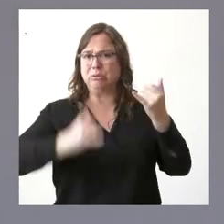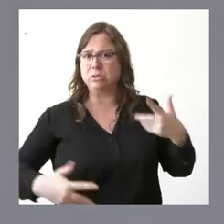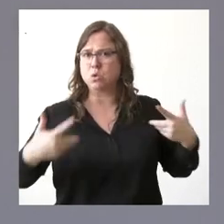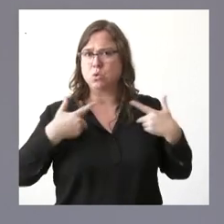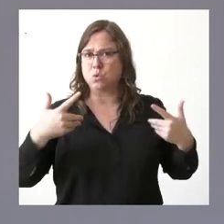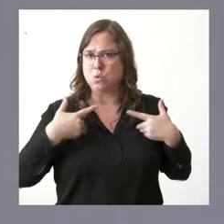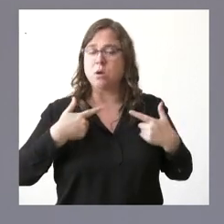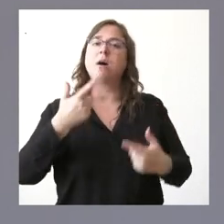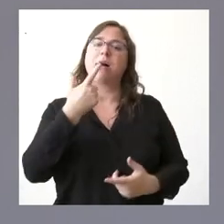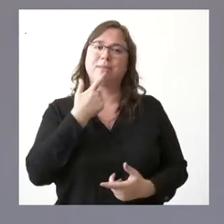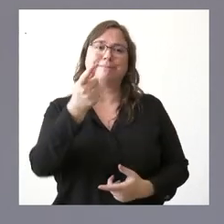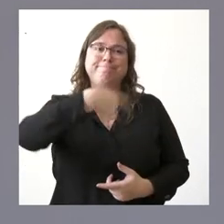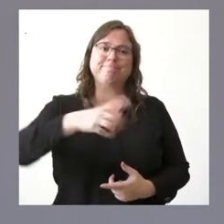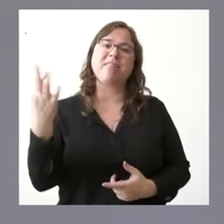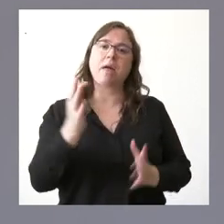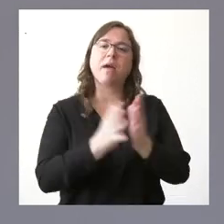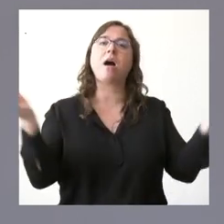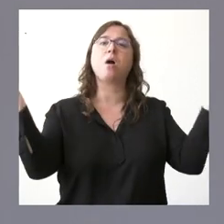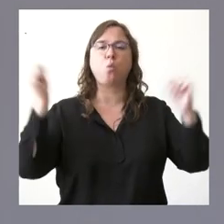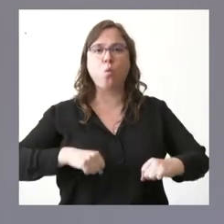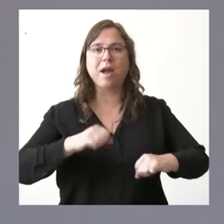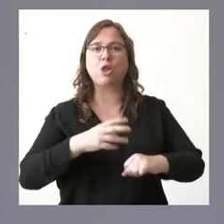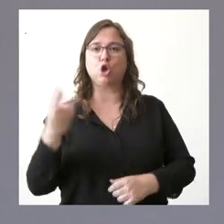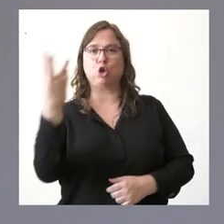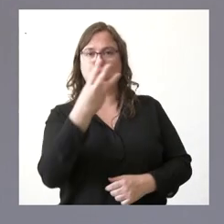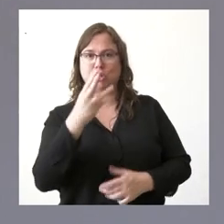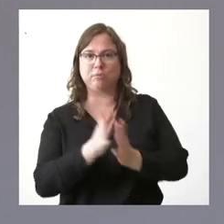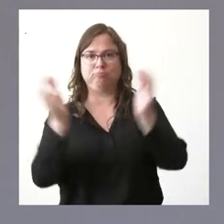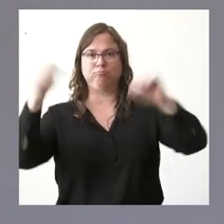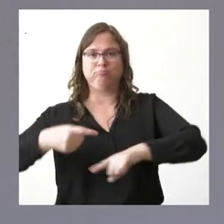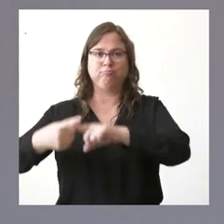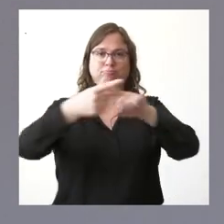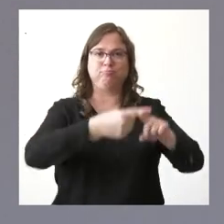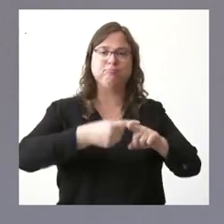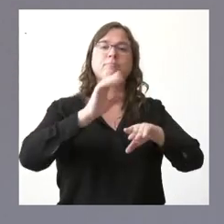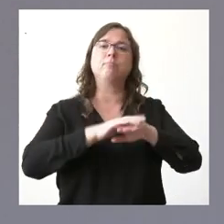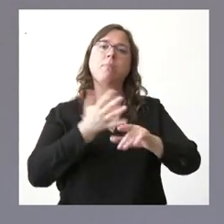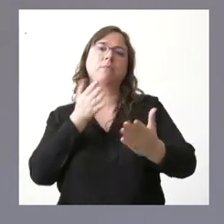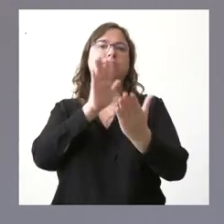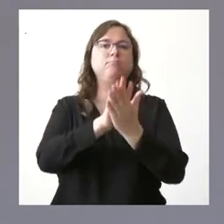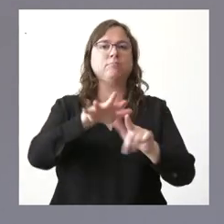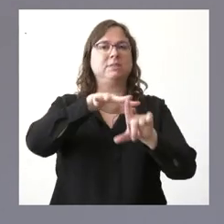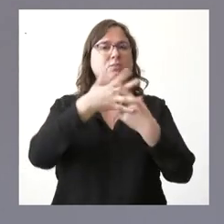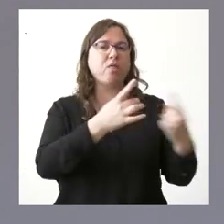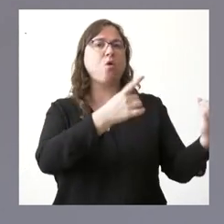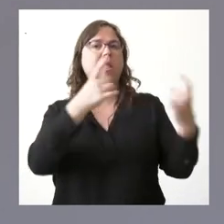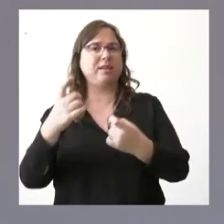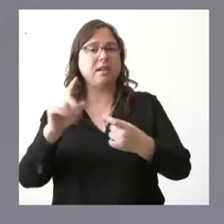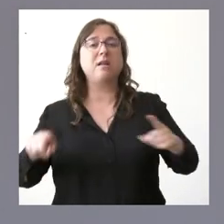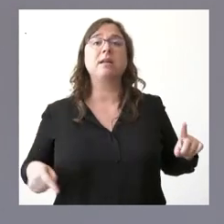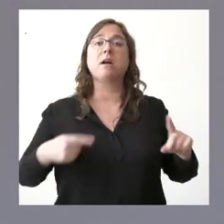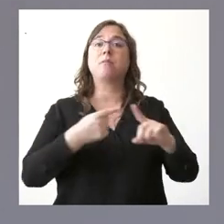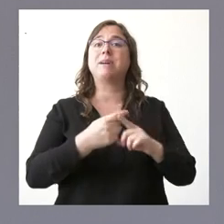oportuno que fuéramos capaces de alcanzar acuerdos tripartitos para ir abordando estas circunstancias estas necesidades y que